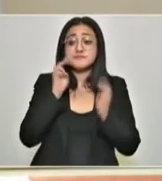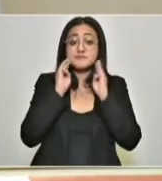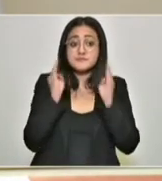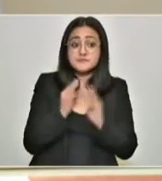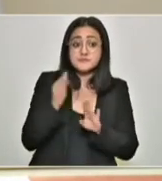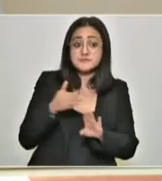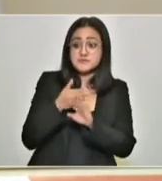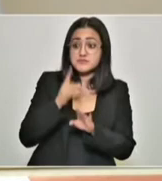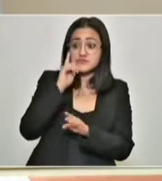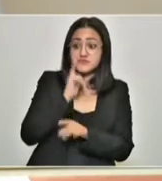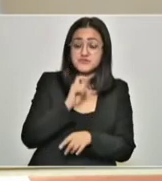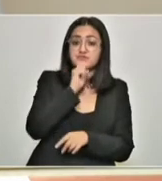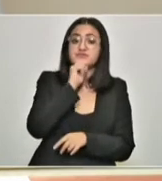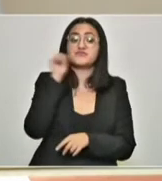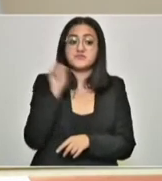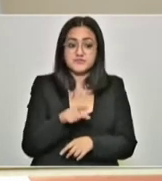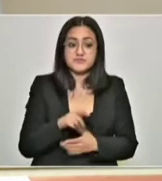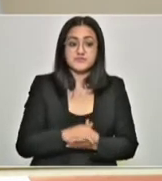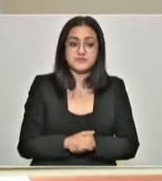contra de mujeres.